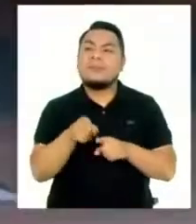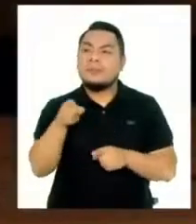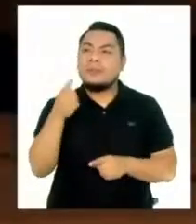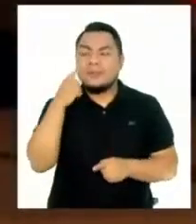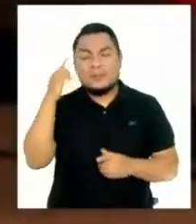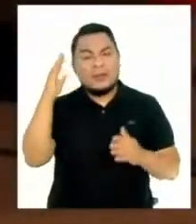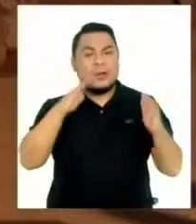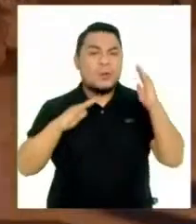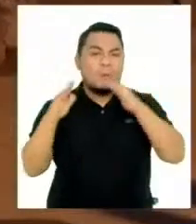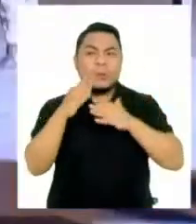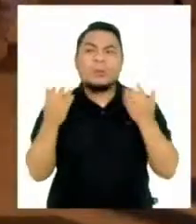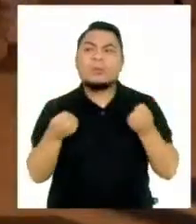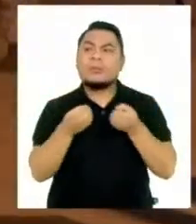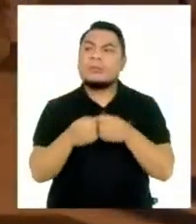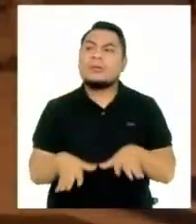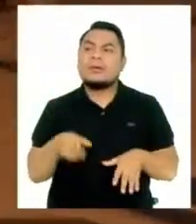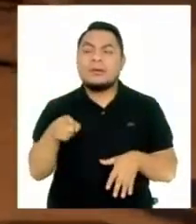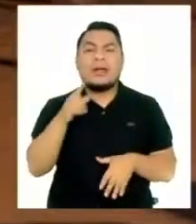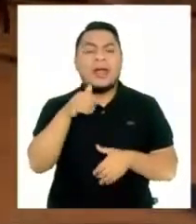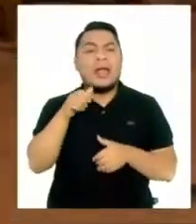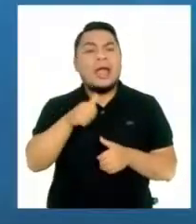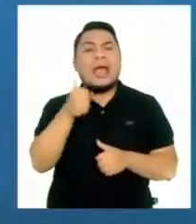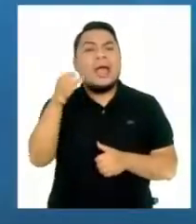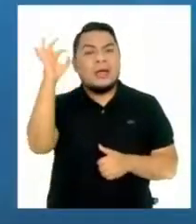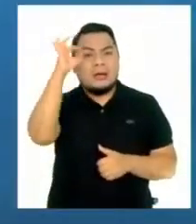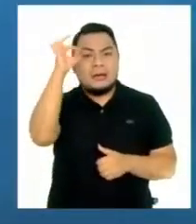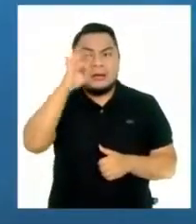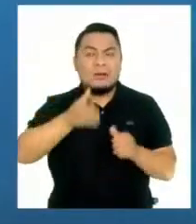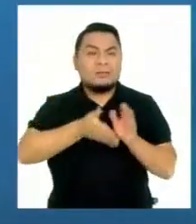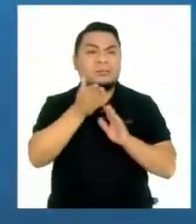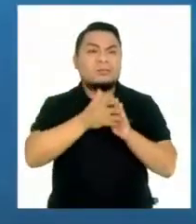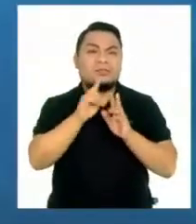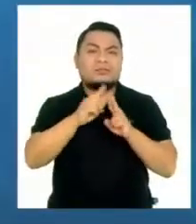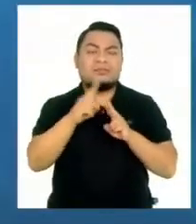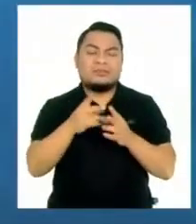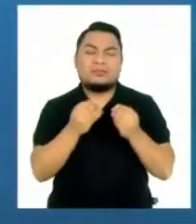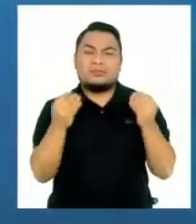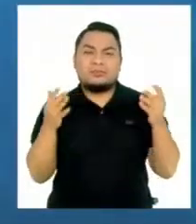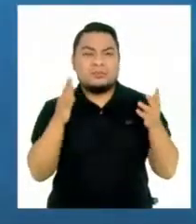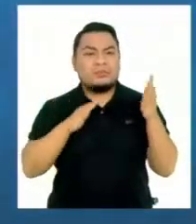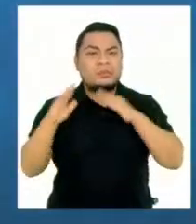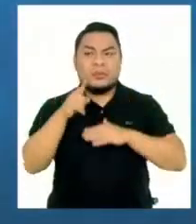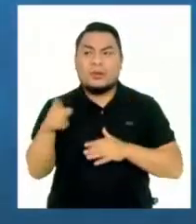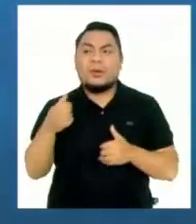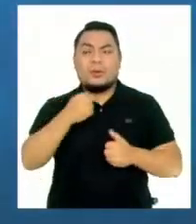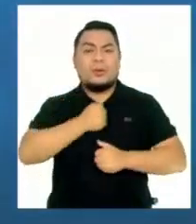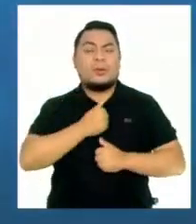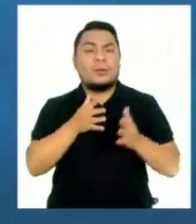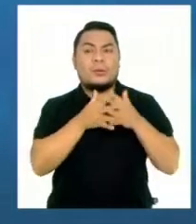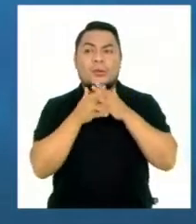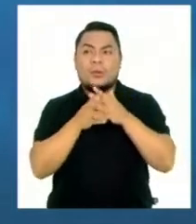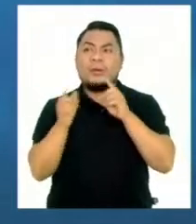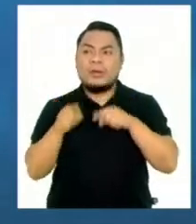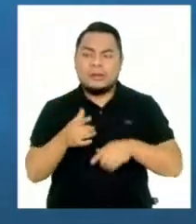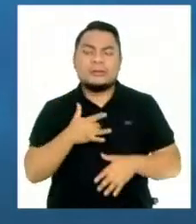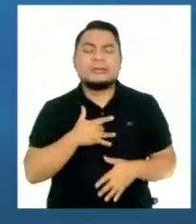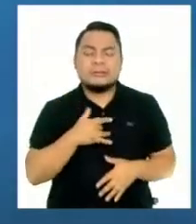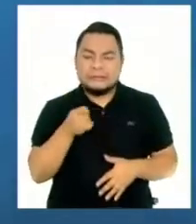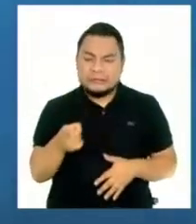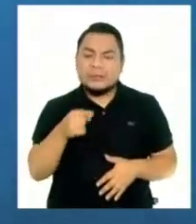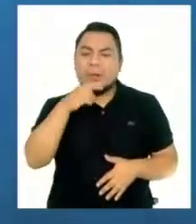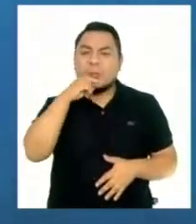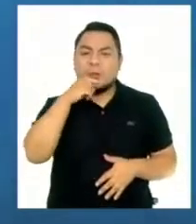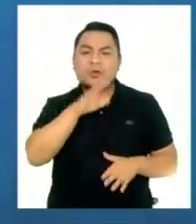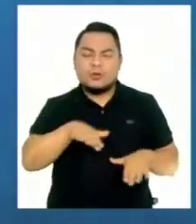Además, desesperación por abandonar Afganistán no tiene cuándo acabar. Los soldados estadounidenses se sensibilizan con